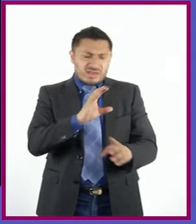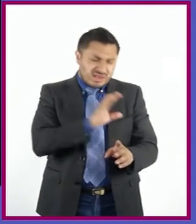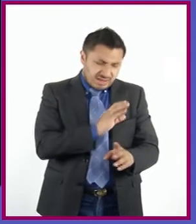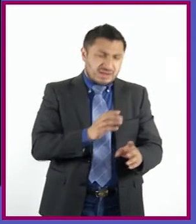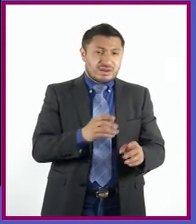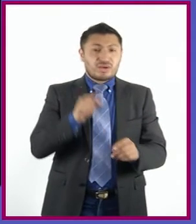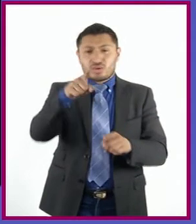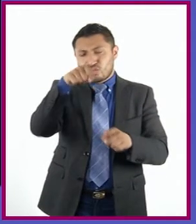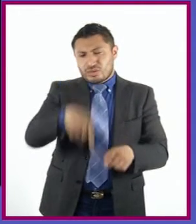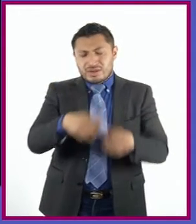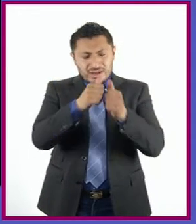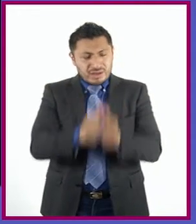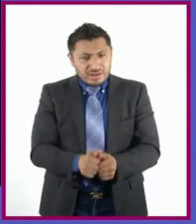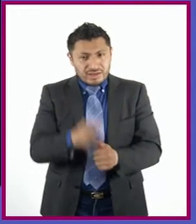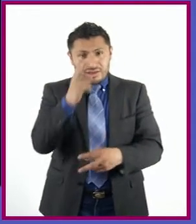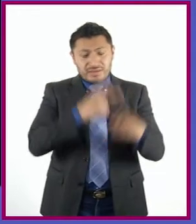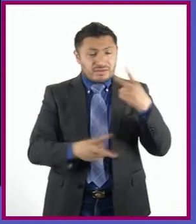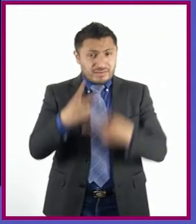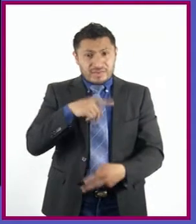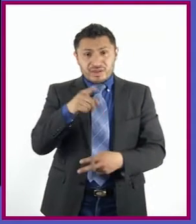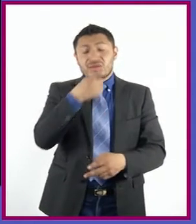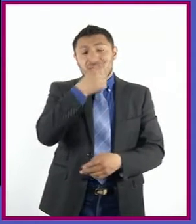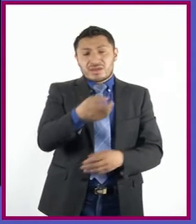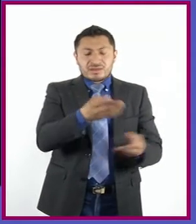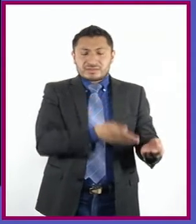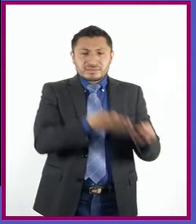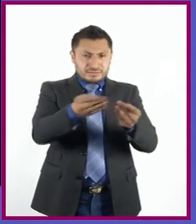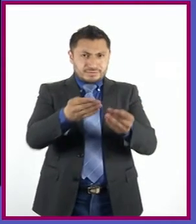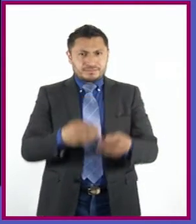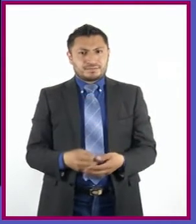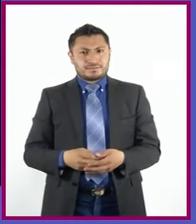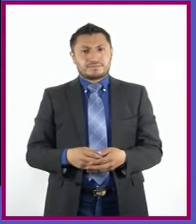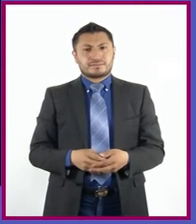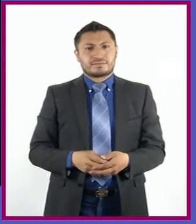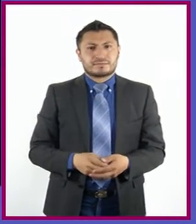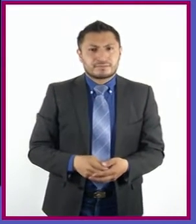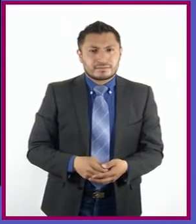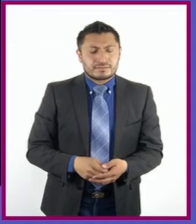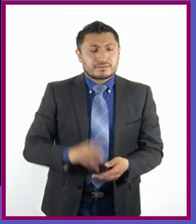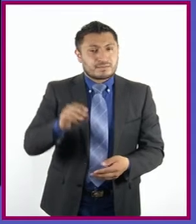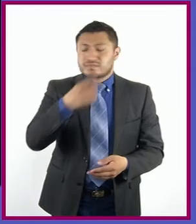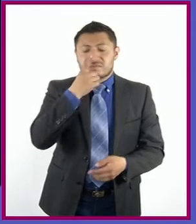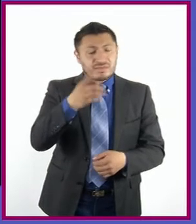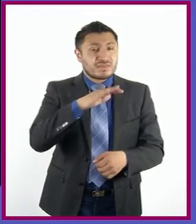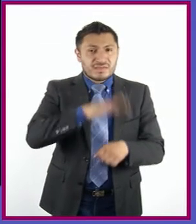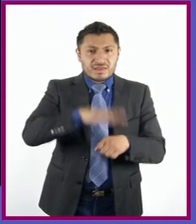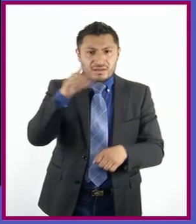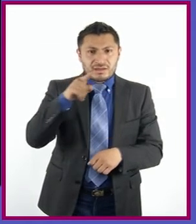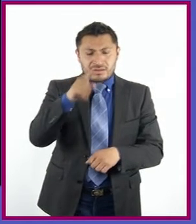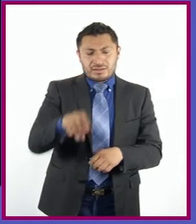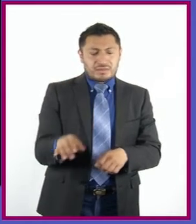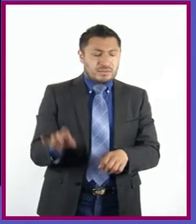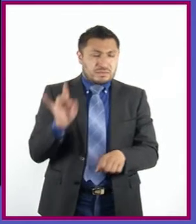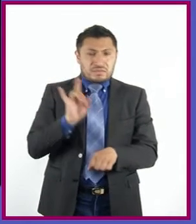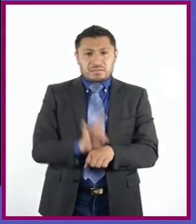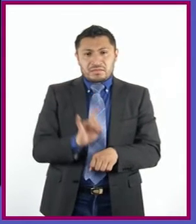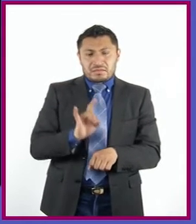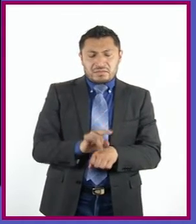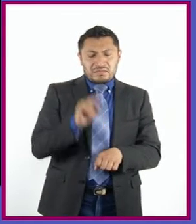Quédate aquí cuando venga, le dirás que te la entregue a ti. No te digo más, discreta y hermosa eres.